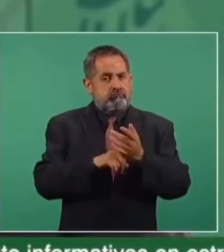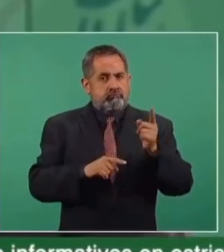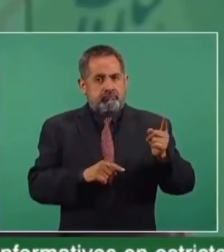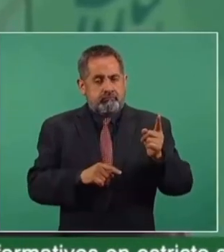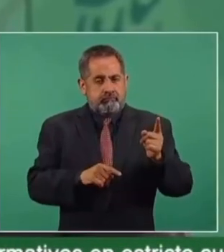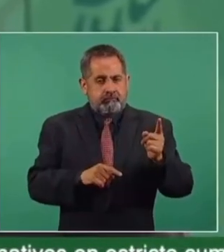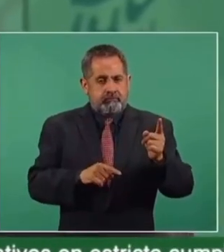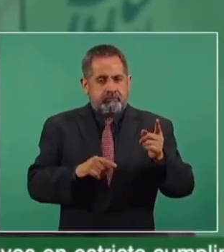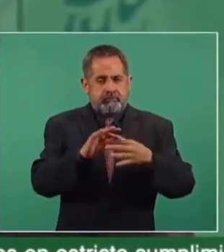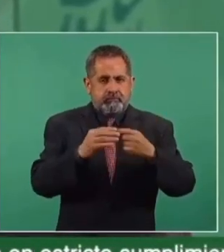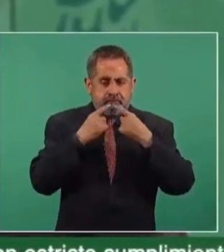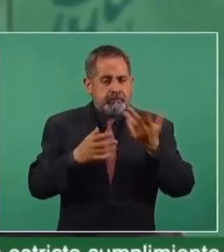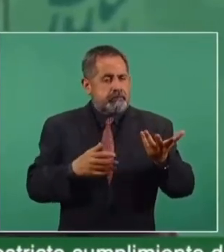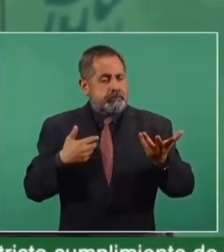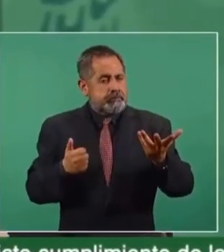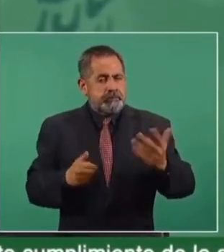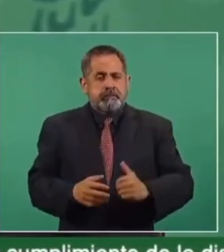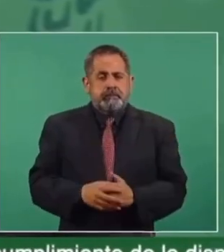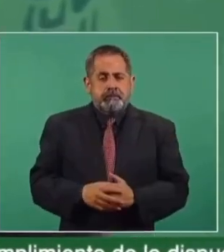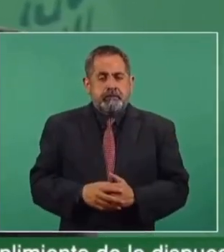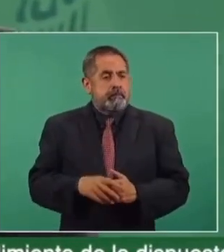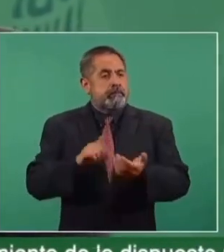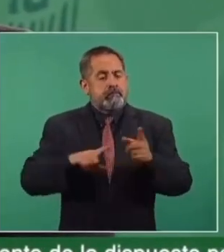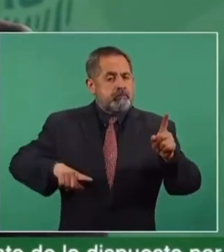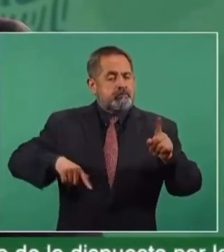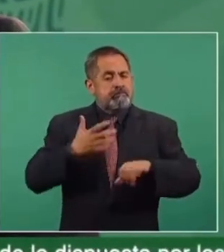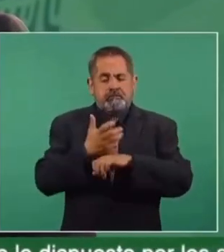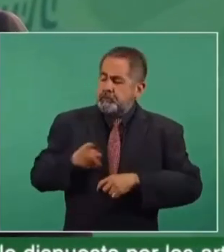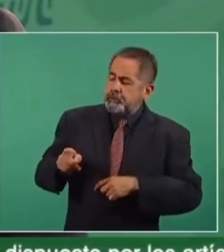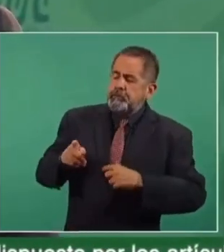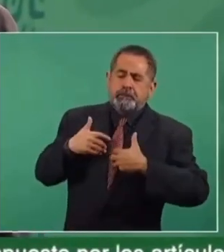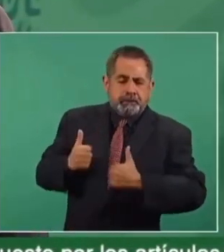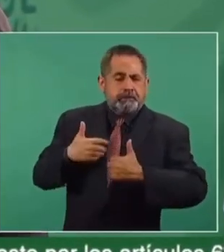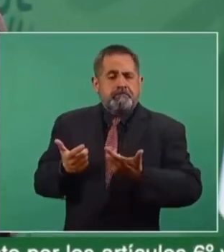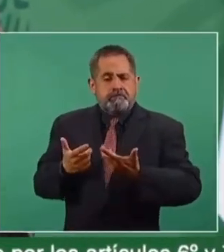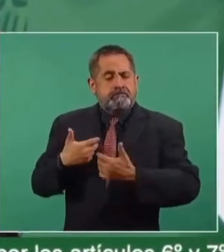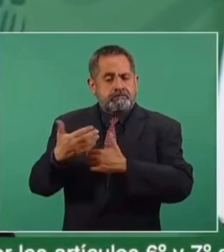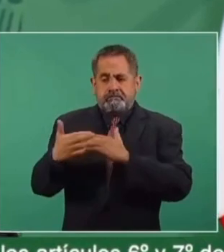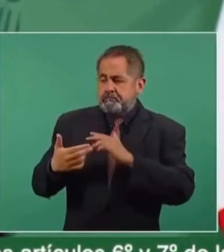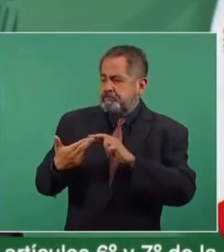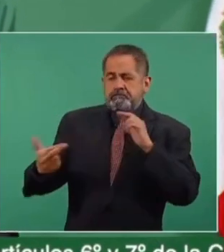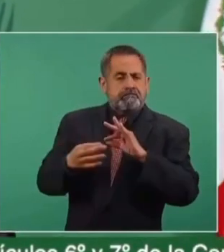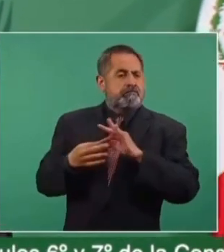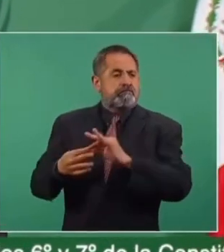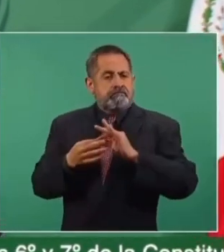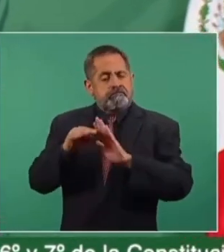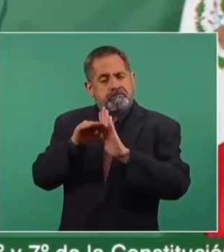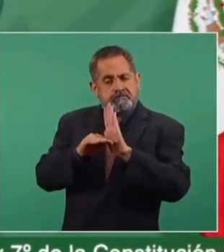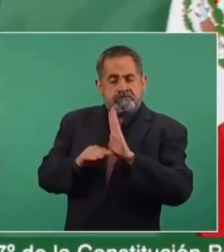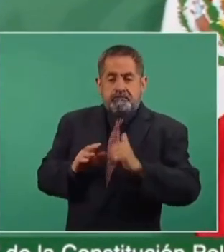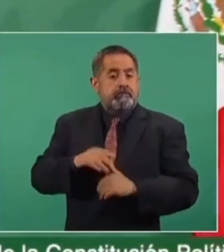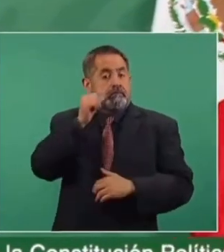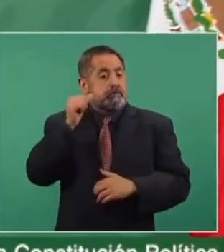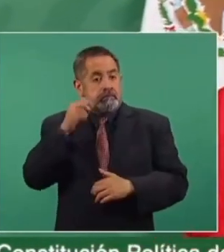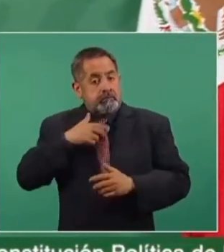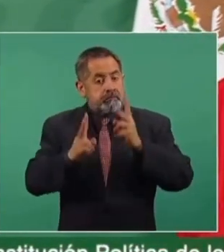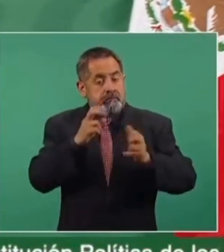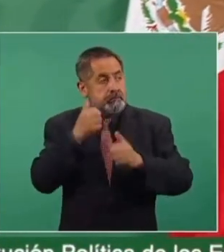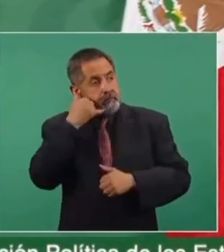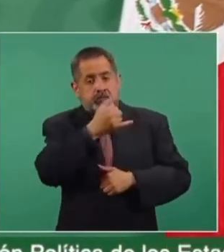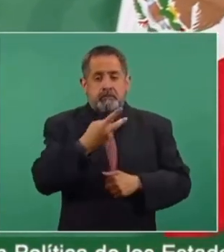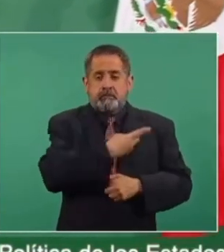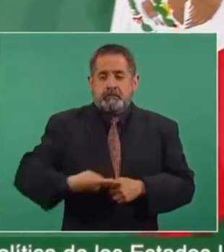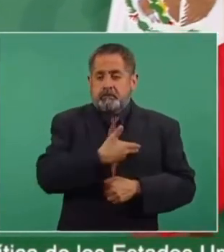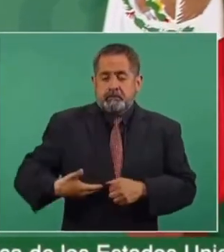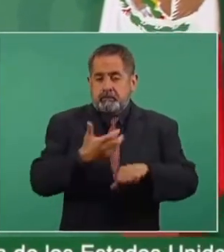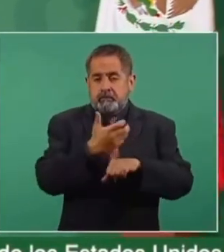Afortunadamente se han ido entendiendo en el gobierno de Estados Unidos para normar nuestra relación bilateral. Ayer hablé con la vicepresidenta de Estados Unidos,